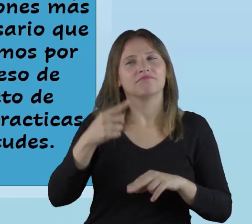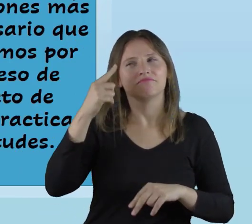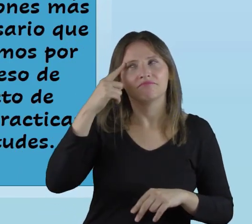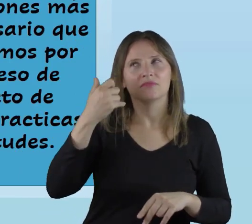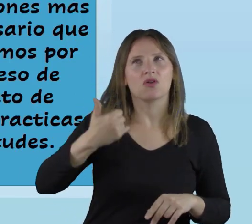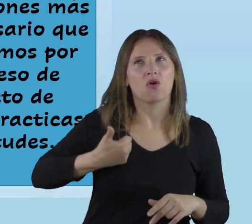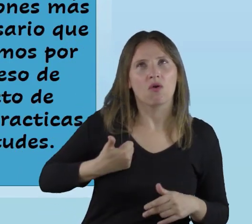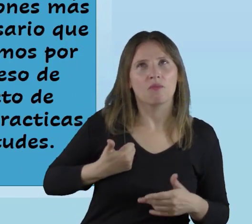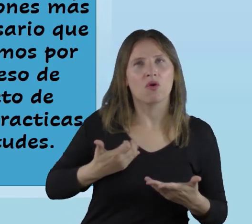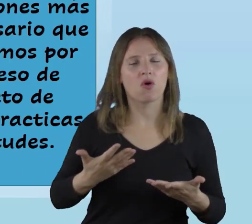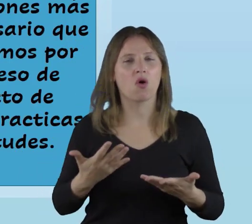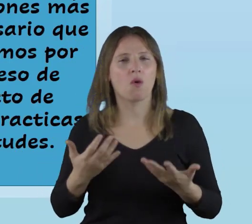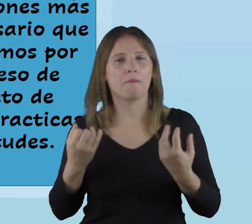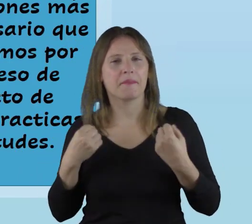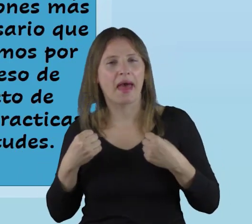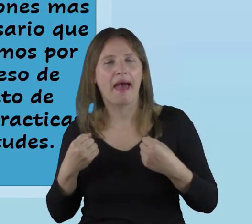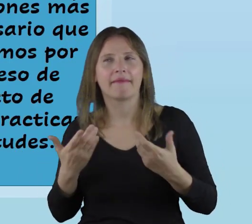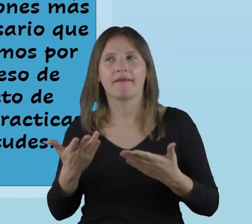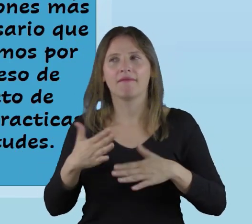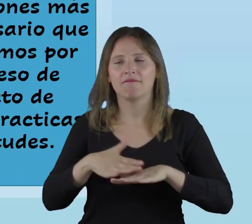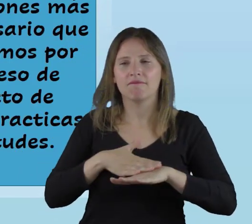volvemos a esa